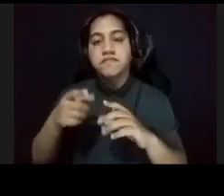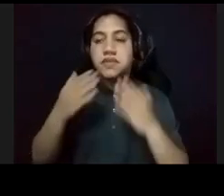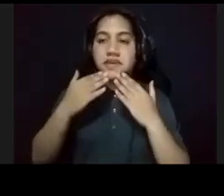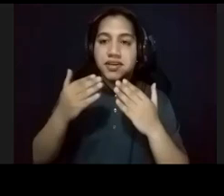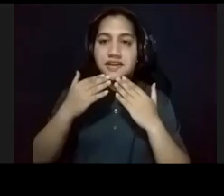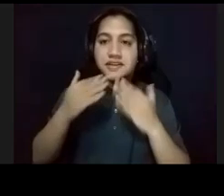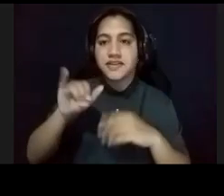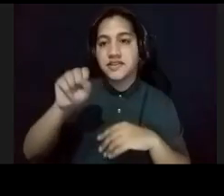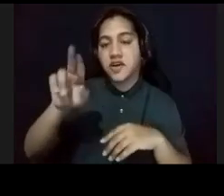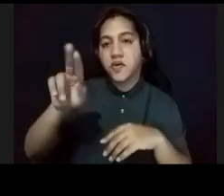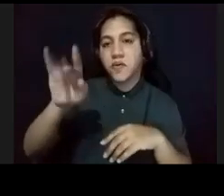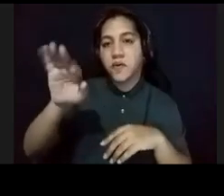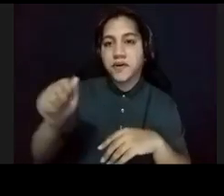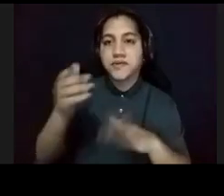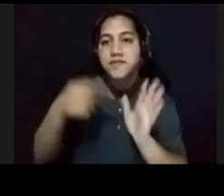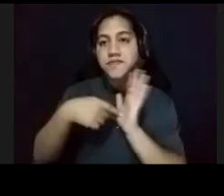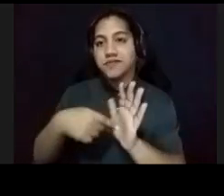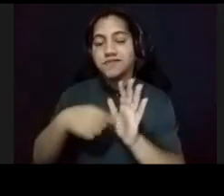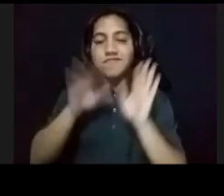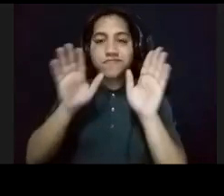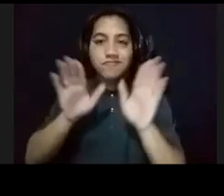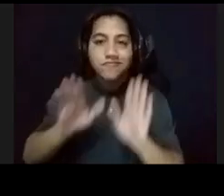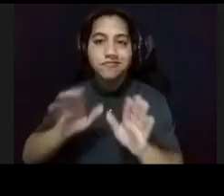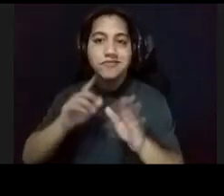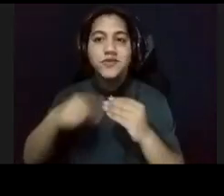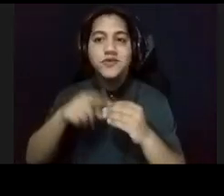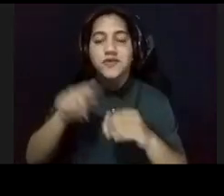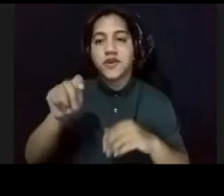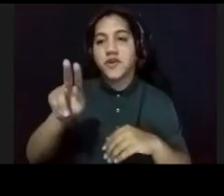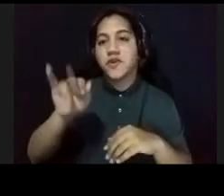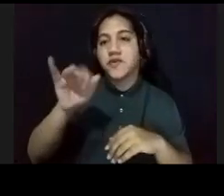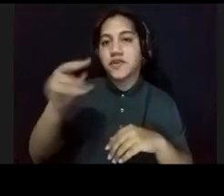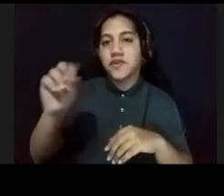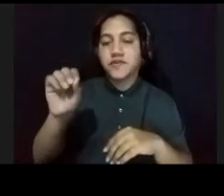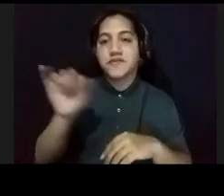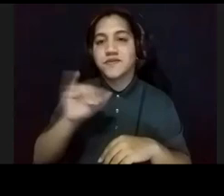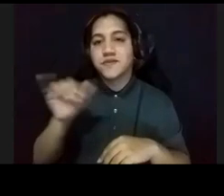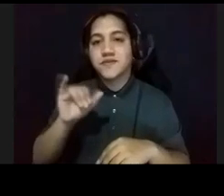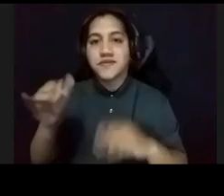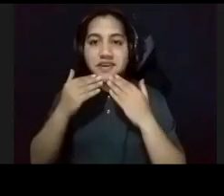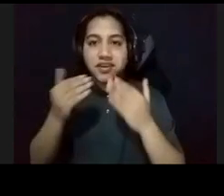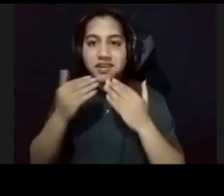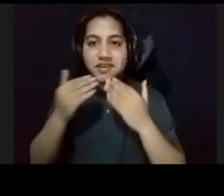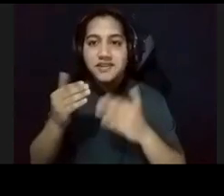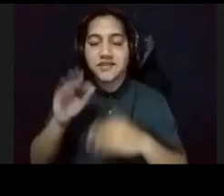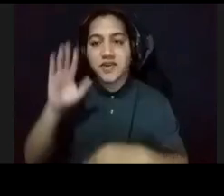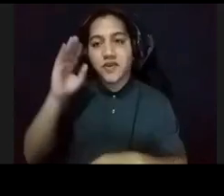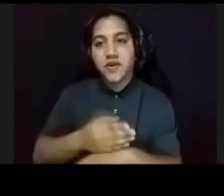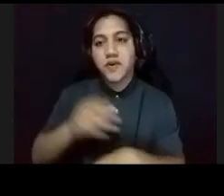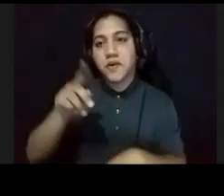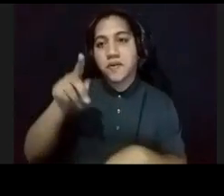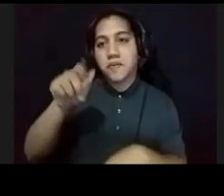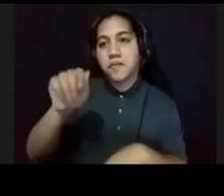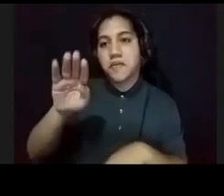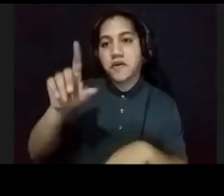Isaura, por esta presentación, tan excelente, sobre Rafael Tufiño, de igual manera, gracias a su hijo Pablo, por acompañarnos, a